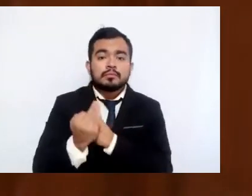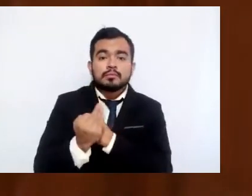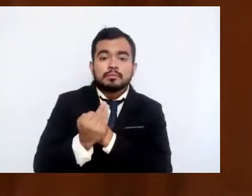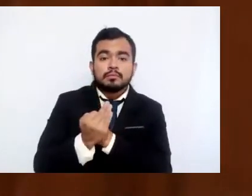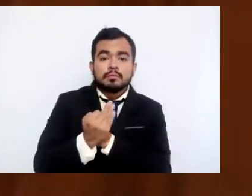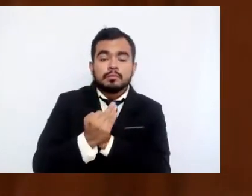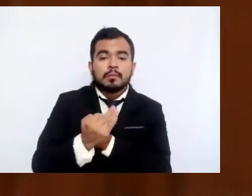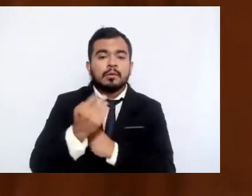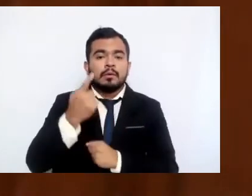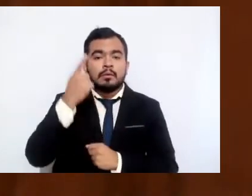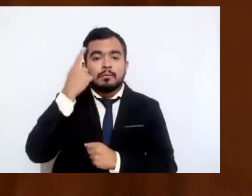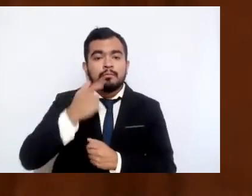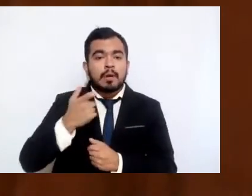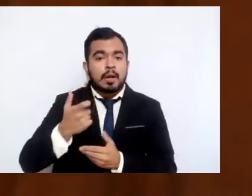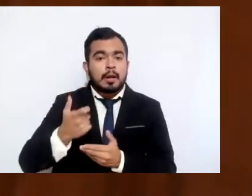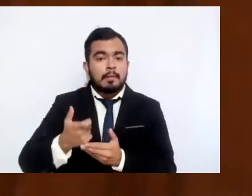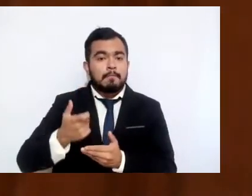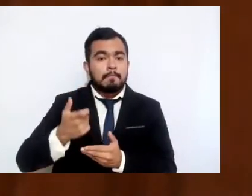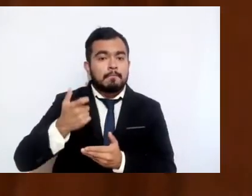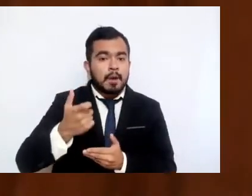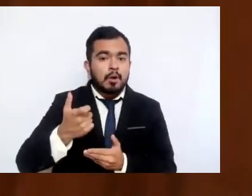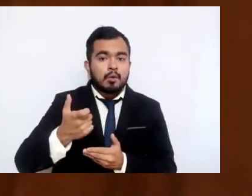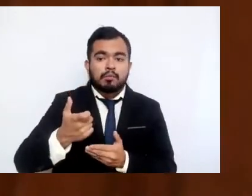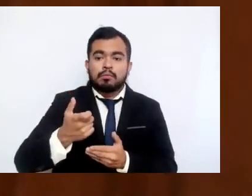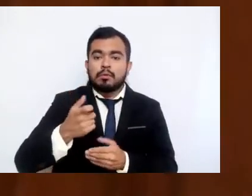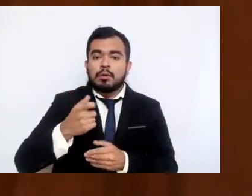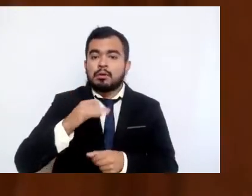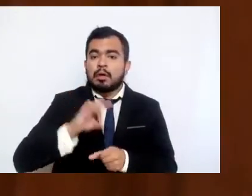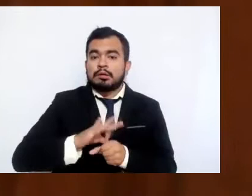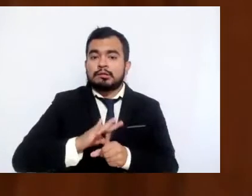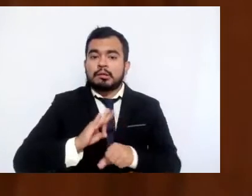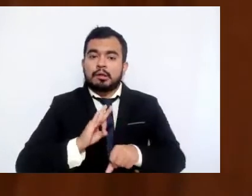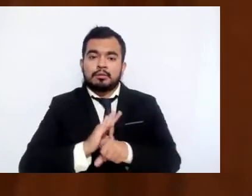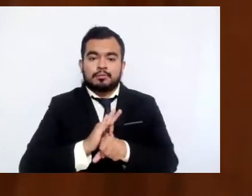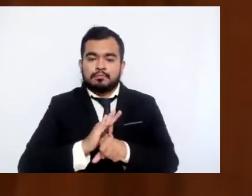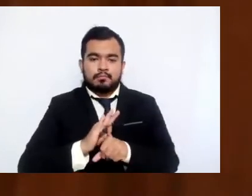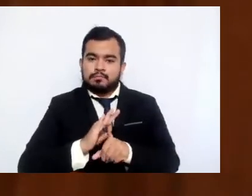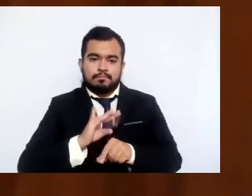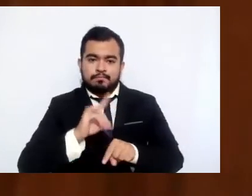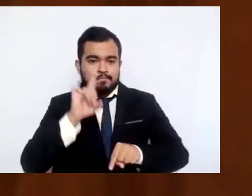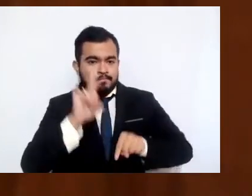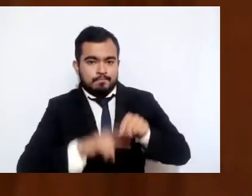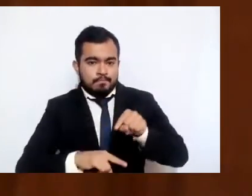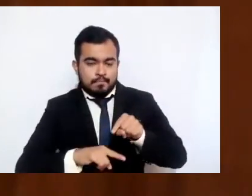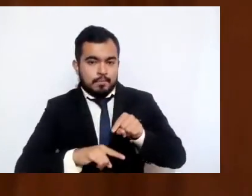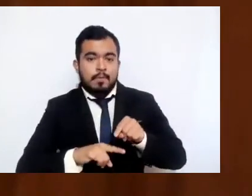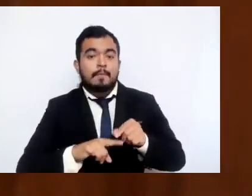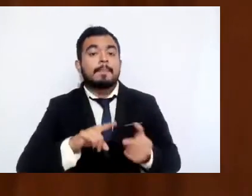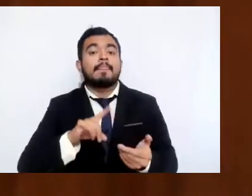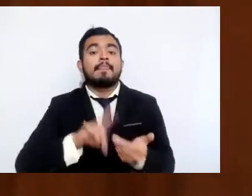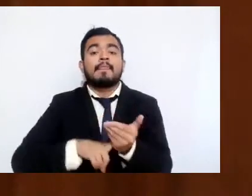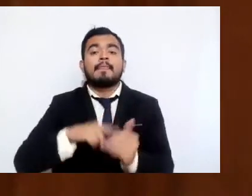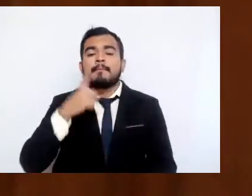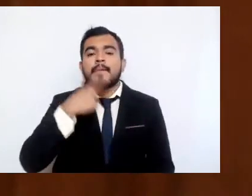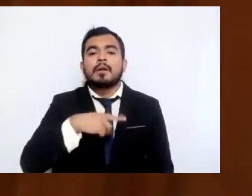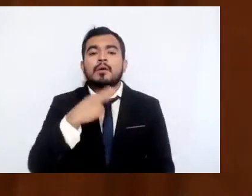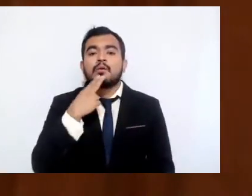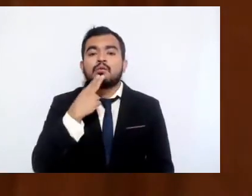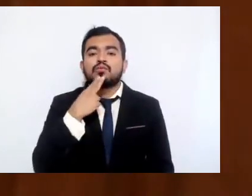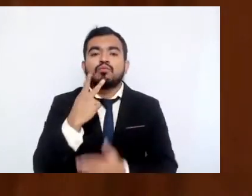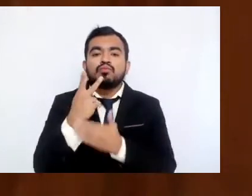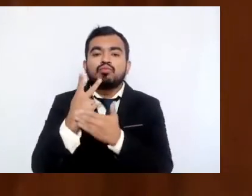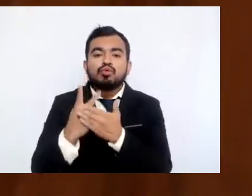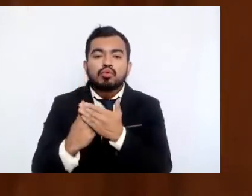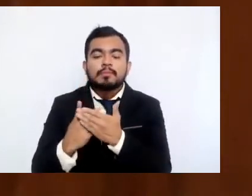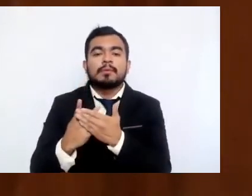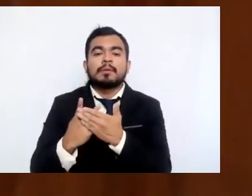que realicen los ciudadanos, como puede ser el uso de programas de beneficio como propaganda electoral o la